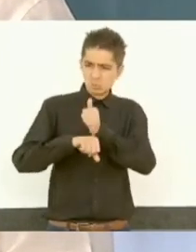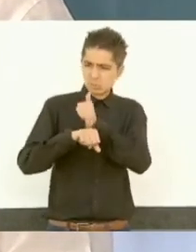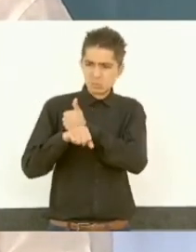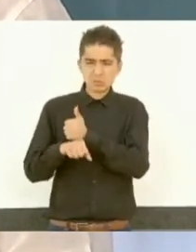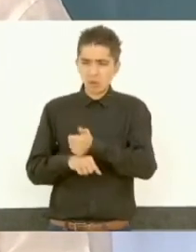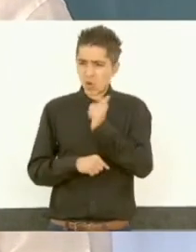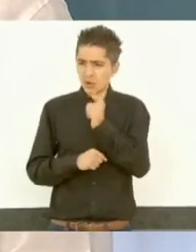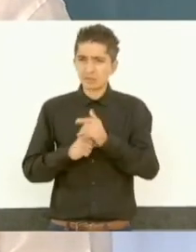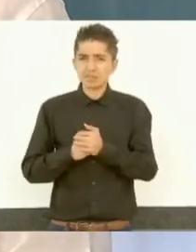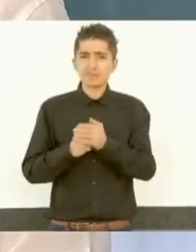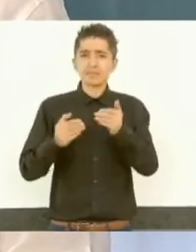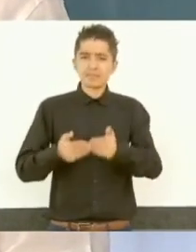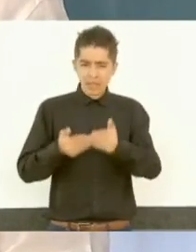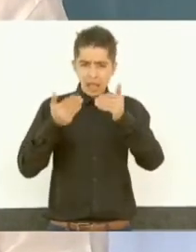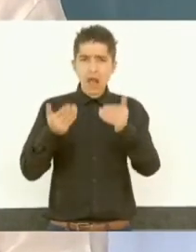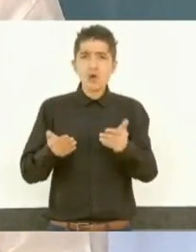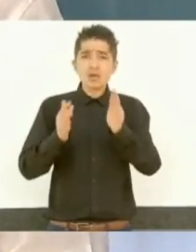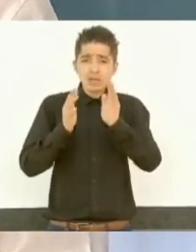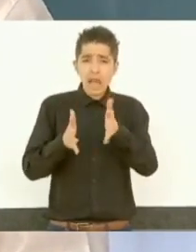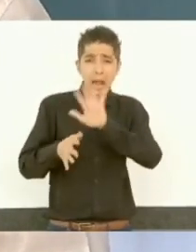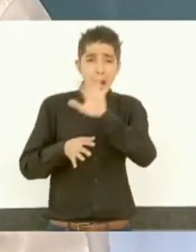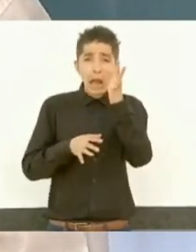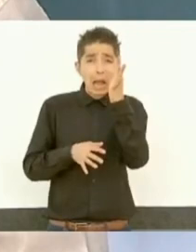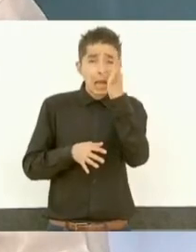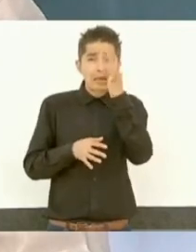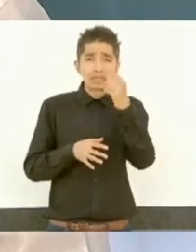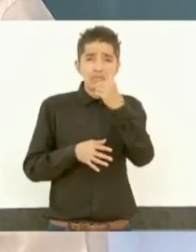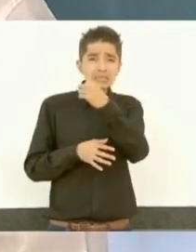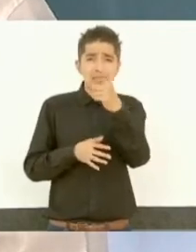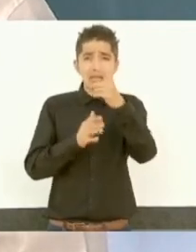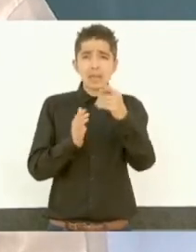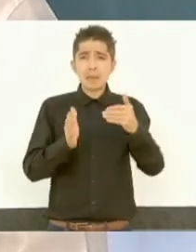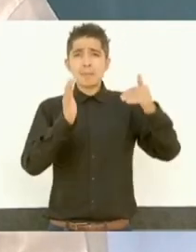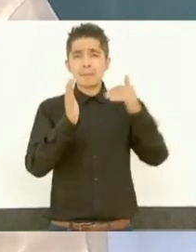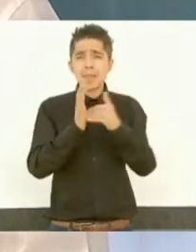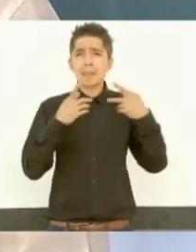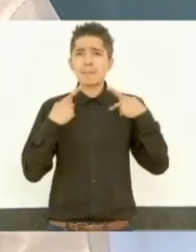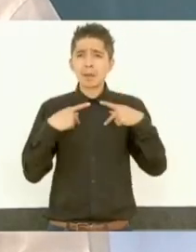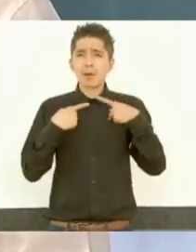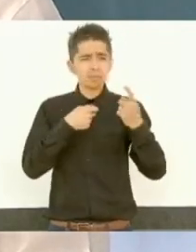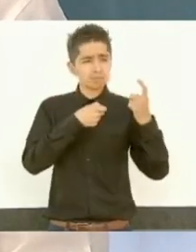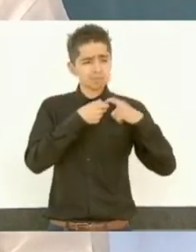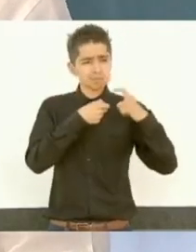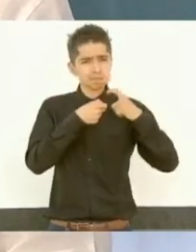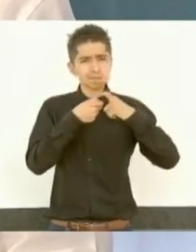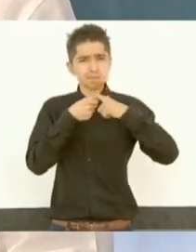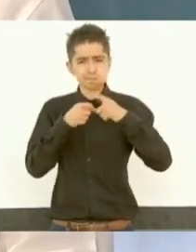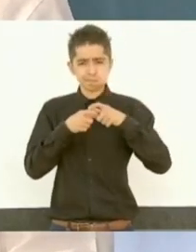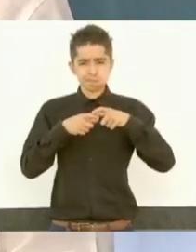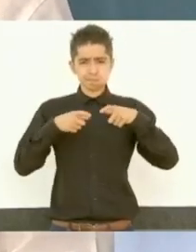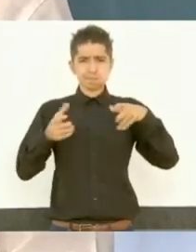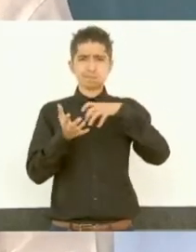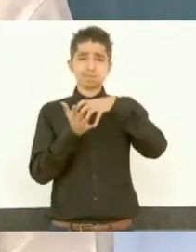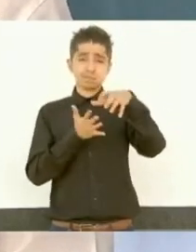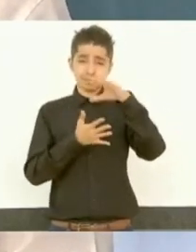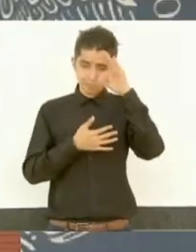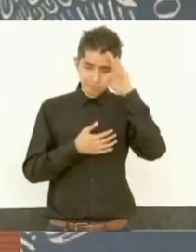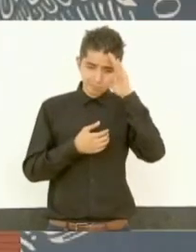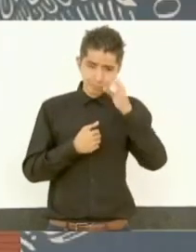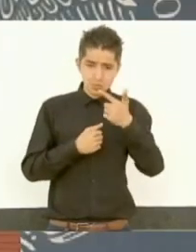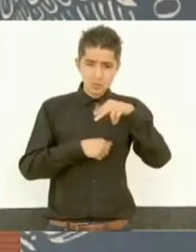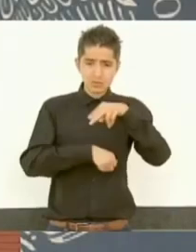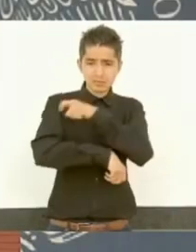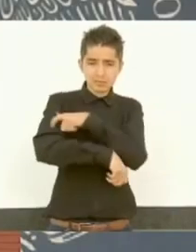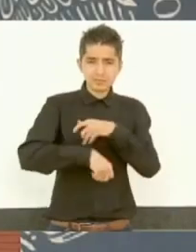Actualmente ya son cerca de 100 mil elementos. Hablaba yo de que